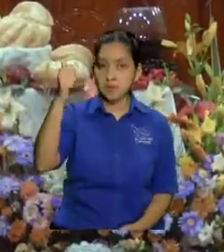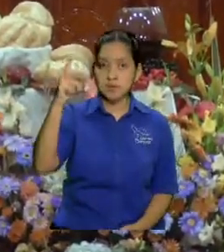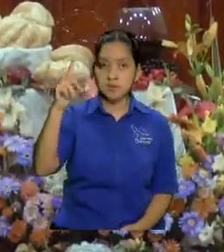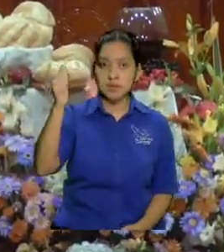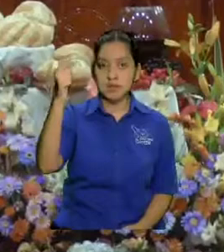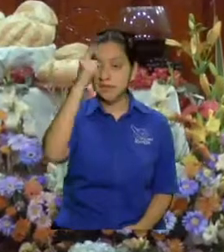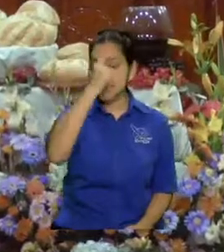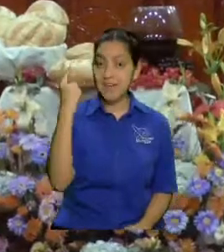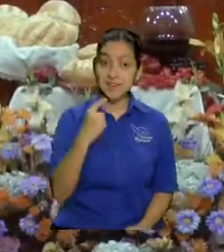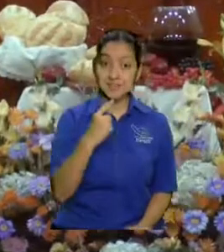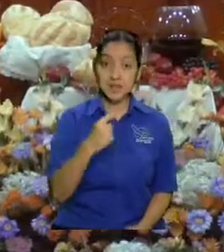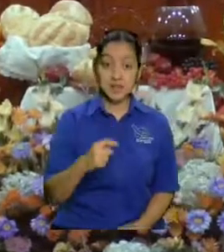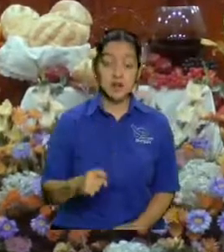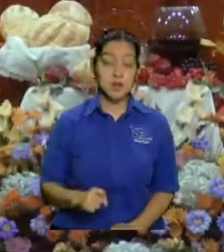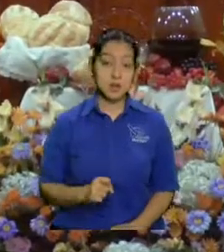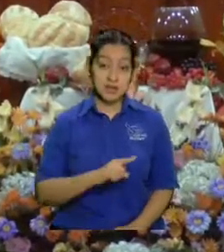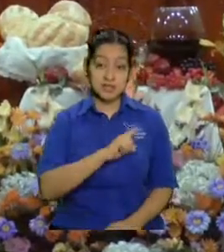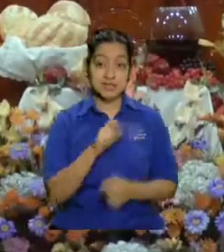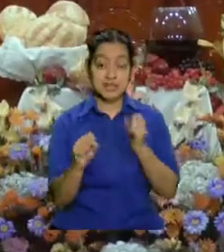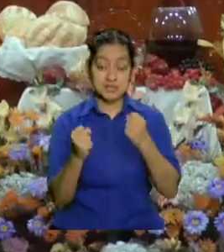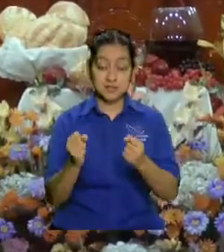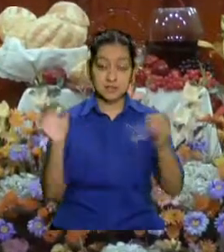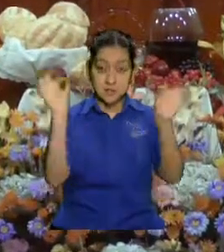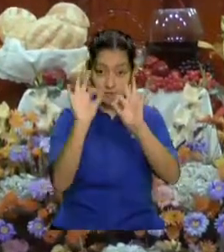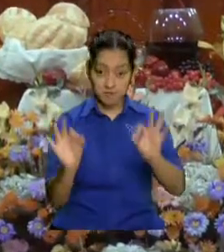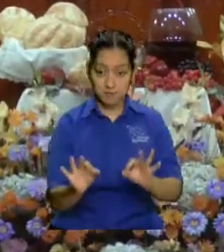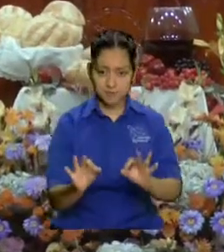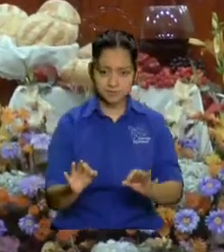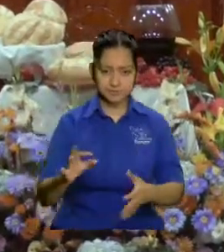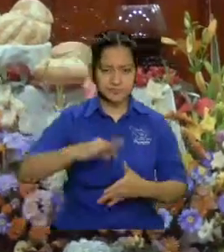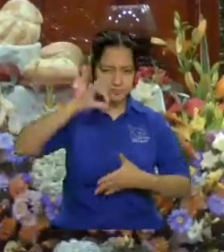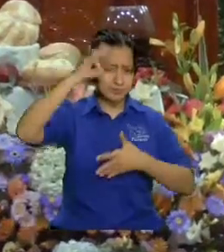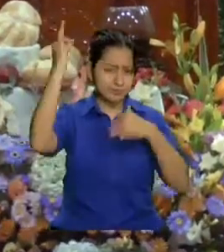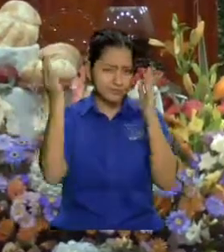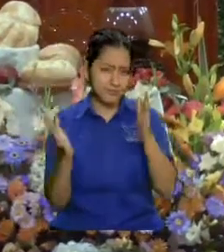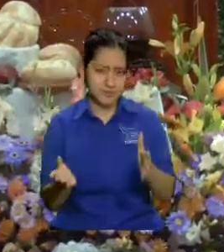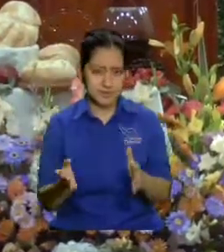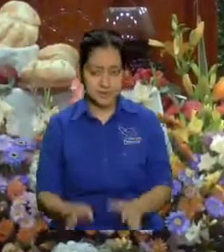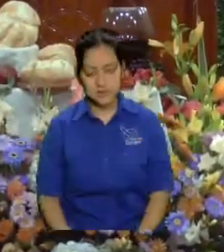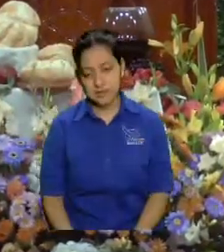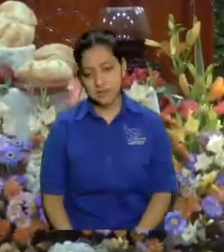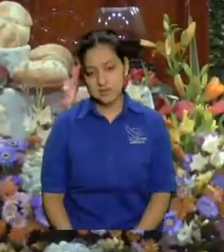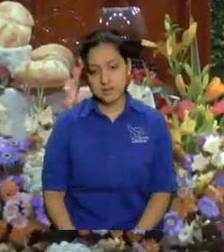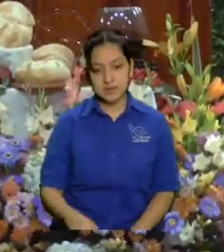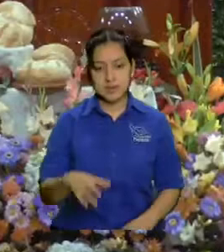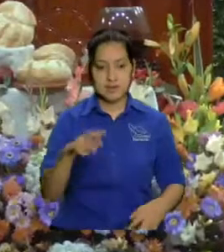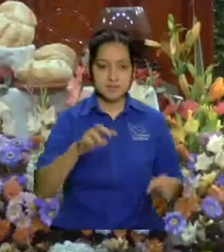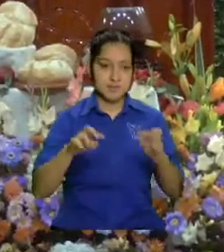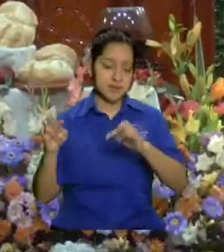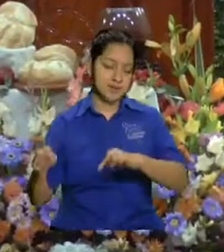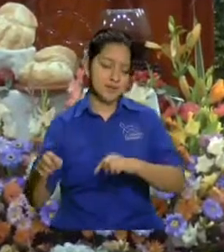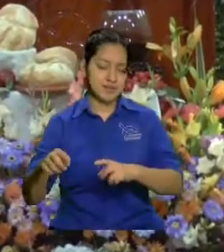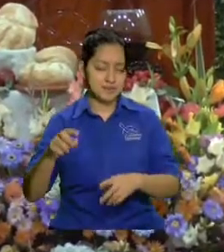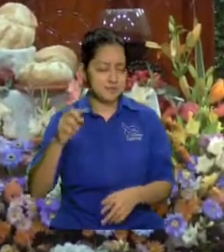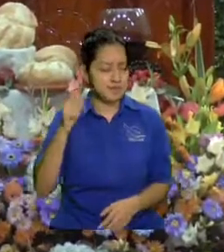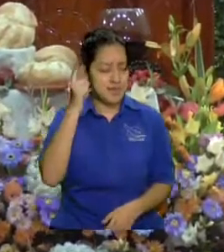lo que lo que se está haciendo es espiritual la gente cree que eso es lo del tuticut pero